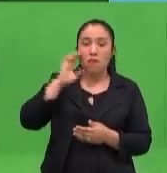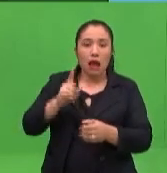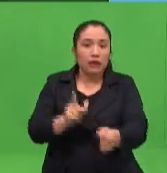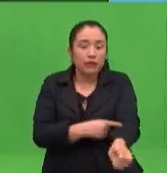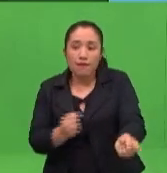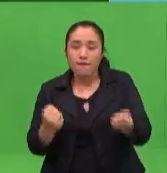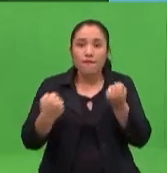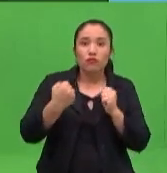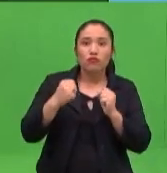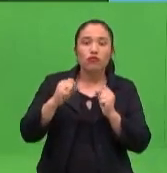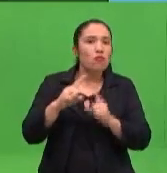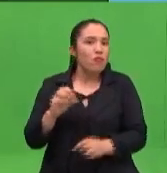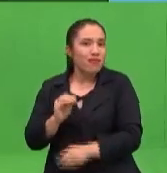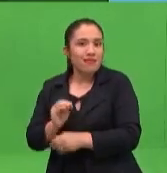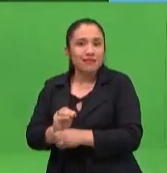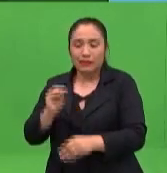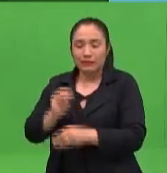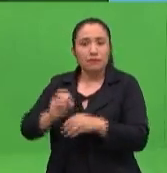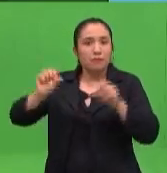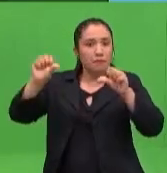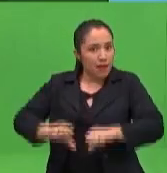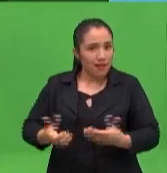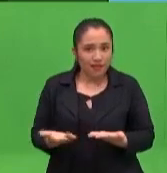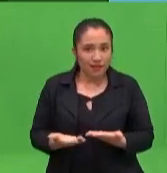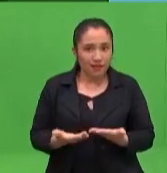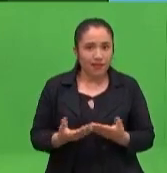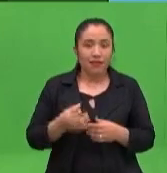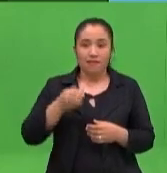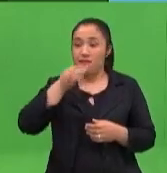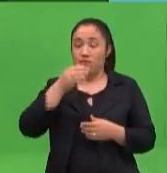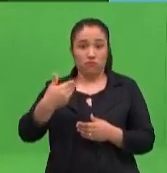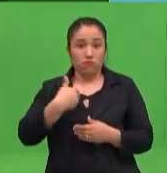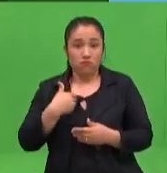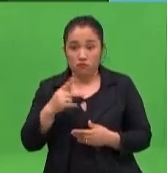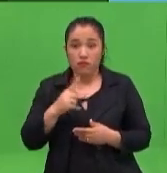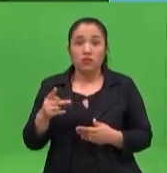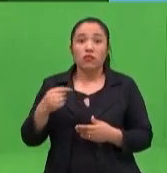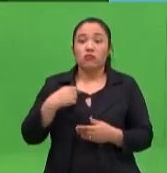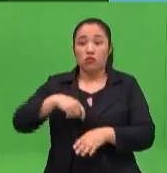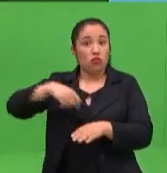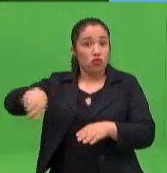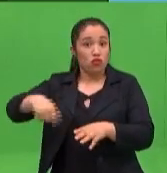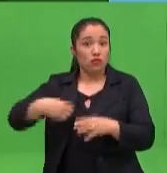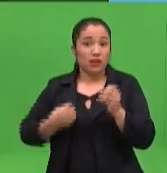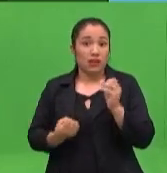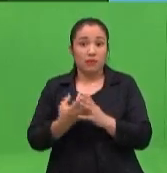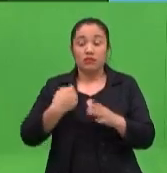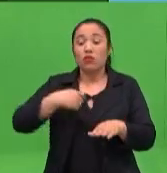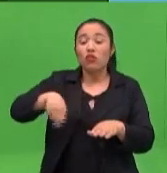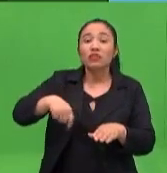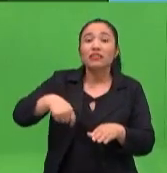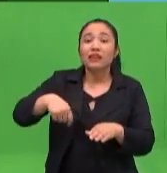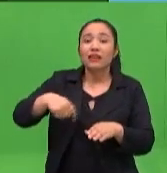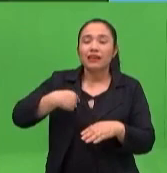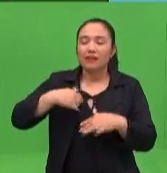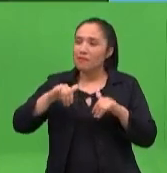diferente, ¿verdad? Yo, por ejemplo, me desestreso cuando me pongo a cocinar. Algunas personas, el